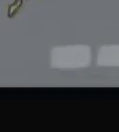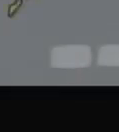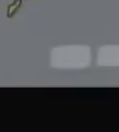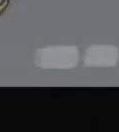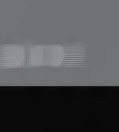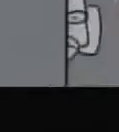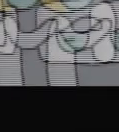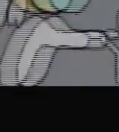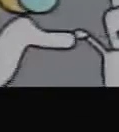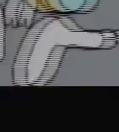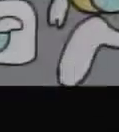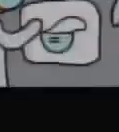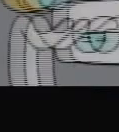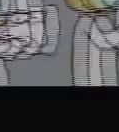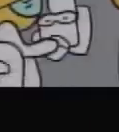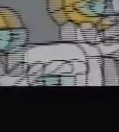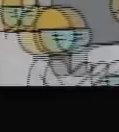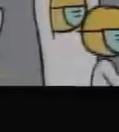los abastecimientos.